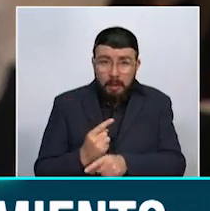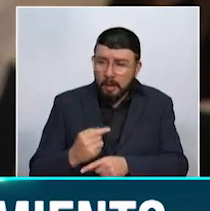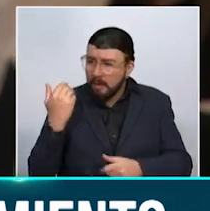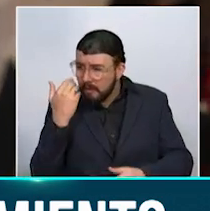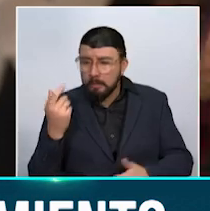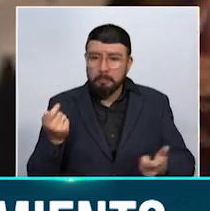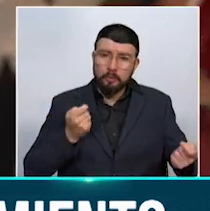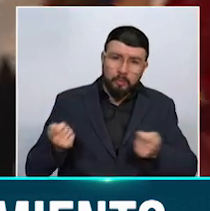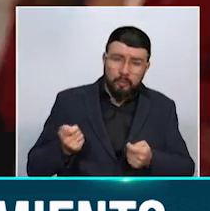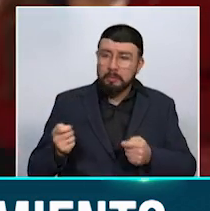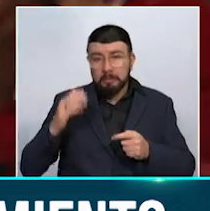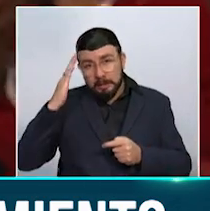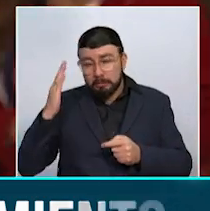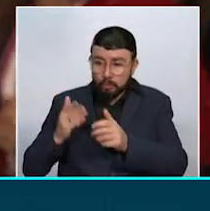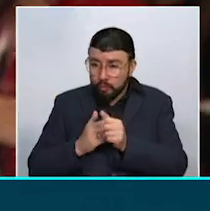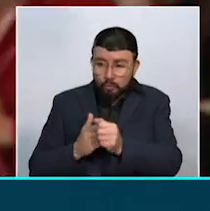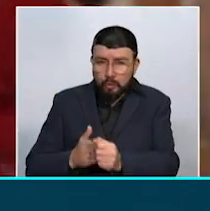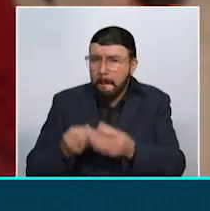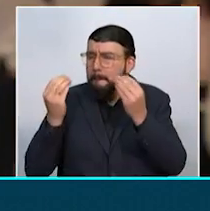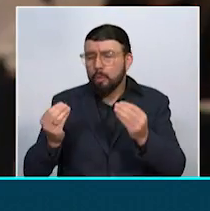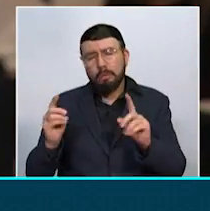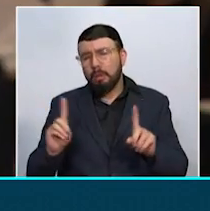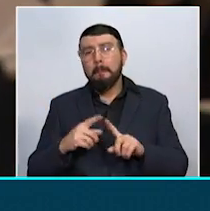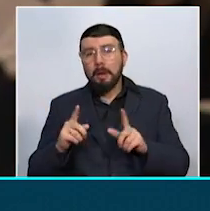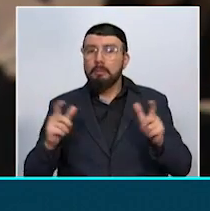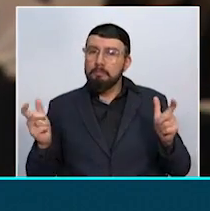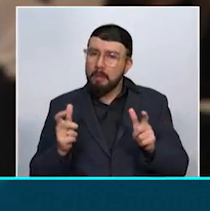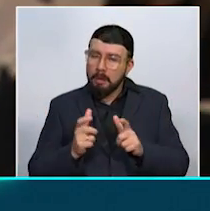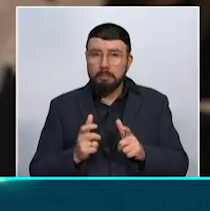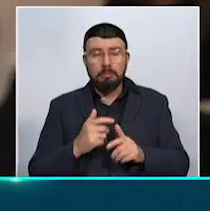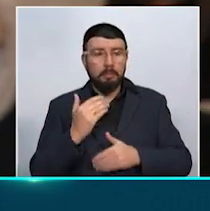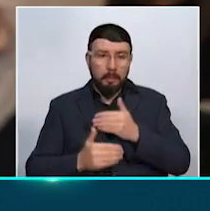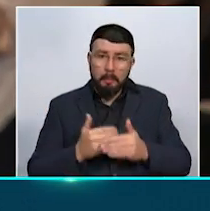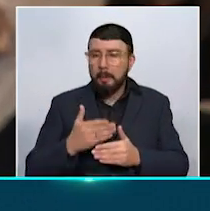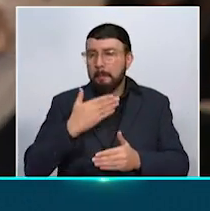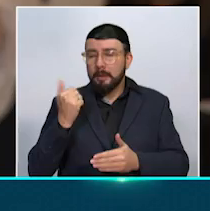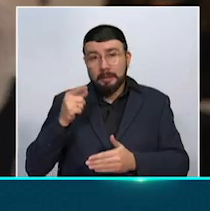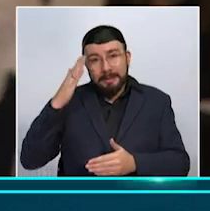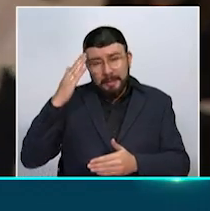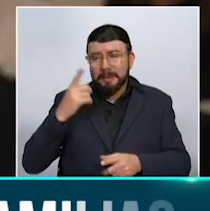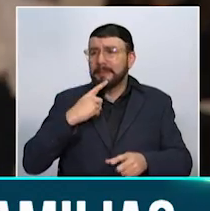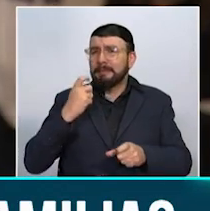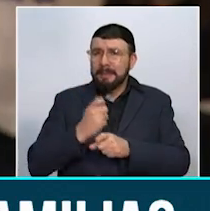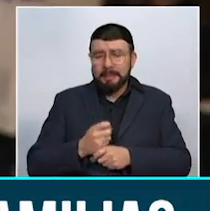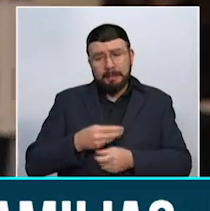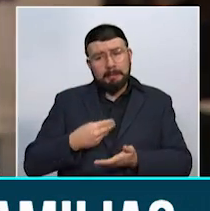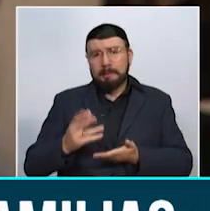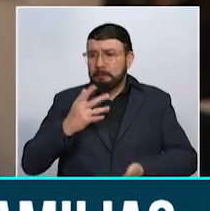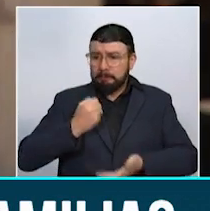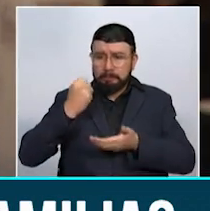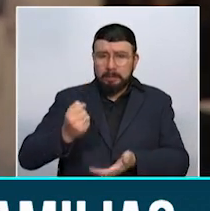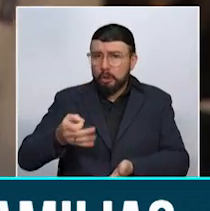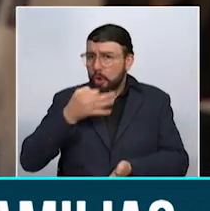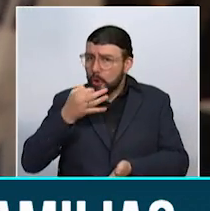tratarlas, sepa orientarlas, pero el panorama va mejorando cada día. A pesar de ser aún difícil, a ser aún costoso, ya hay muchas más